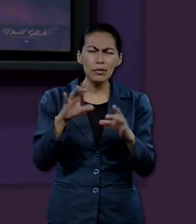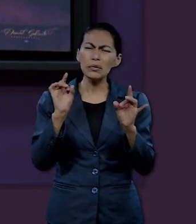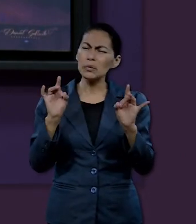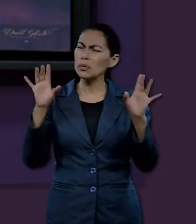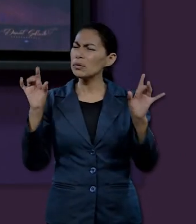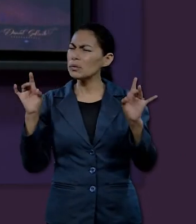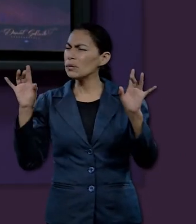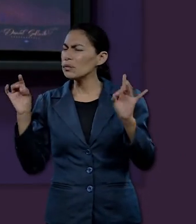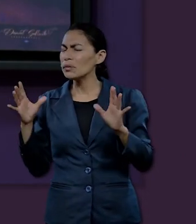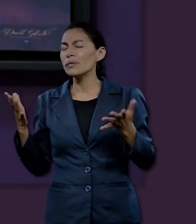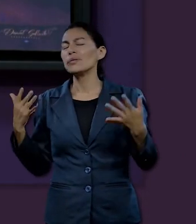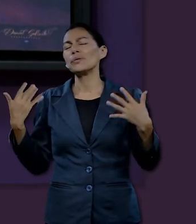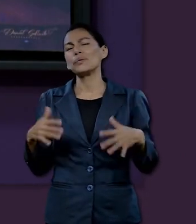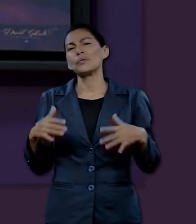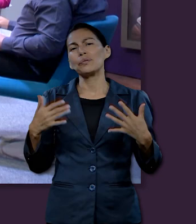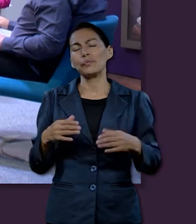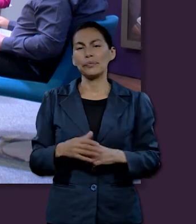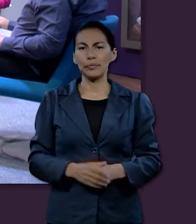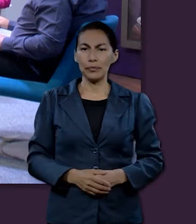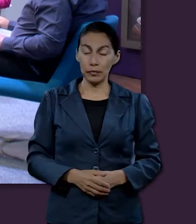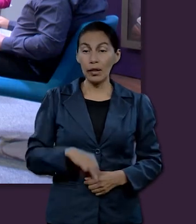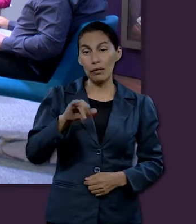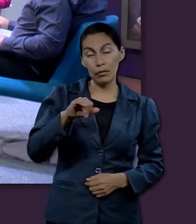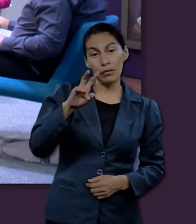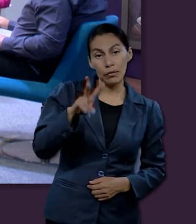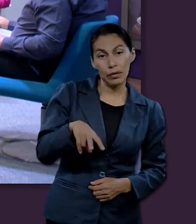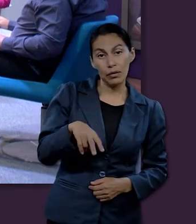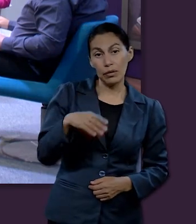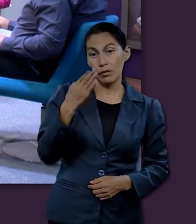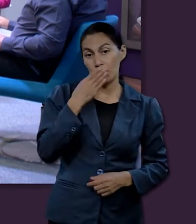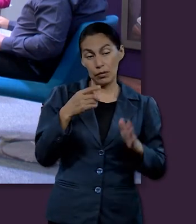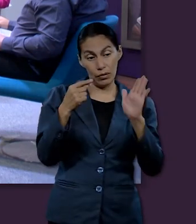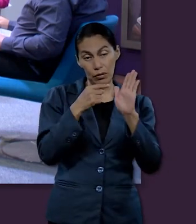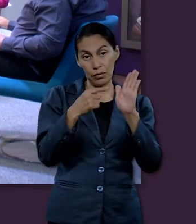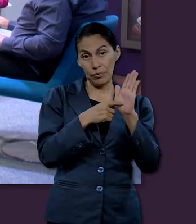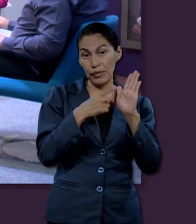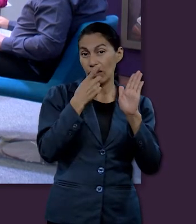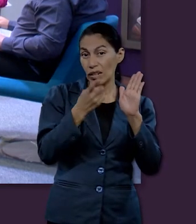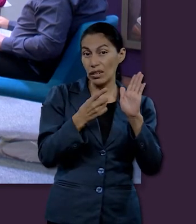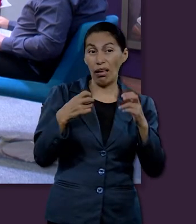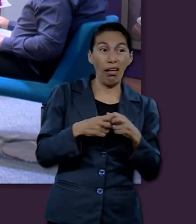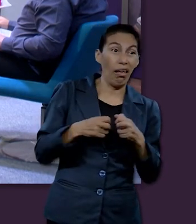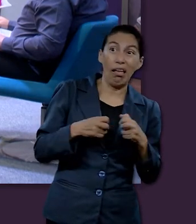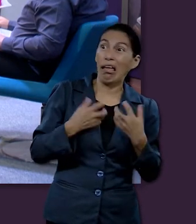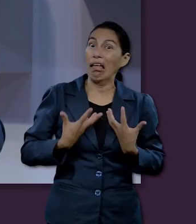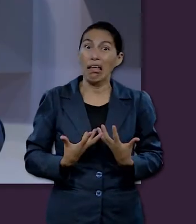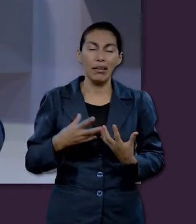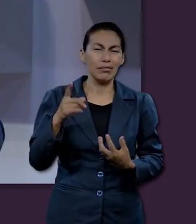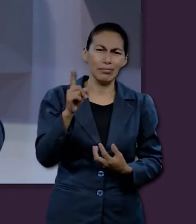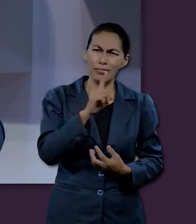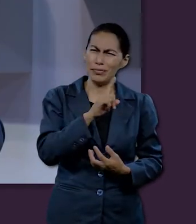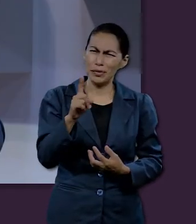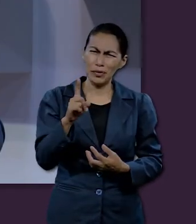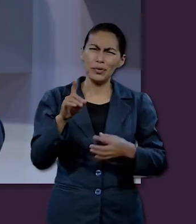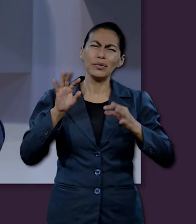Sí, los textos nos hablan de no desesperarnos, ¿no?